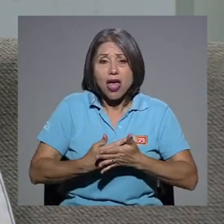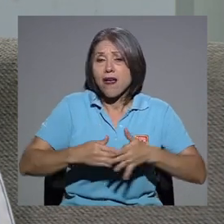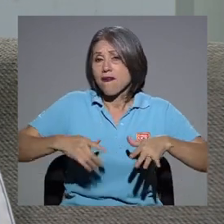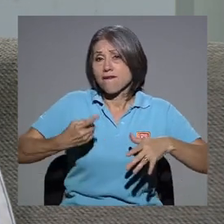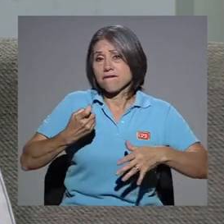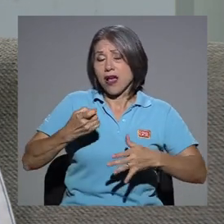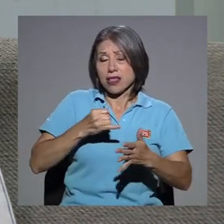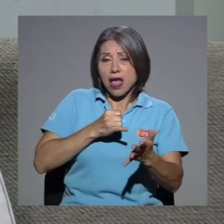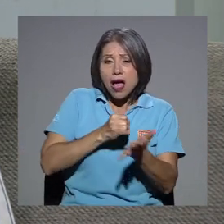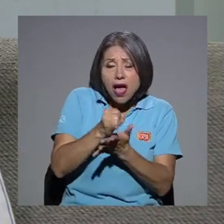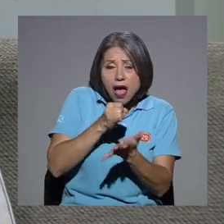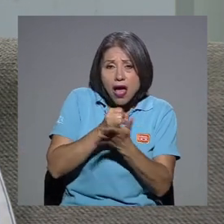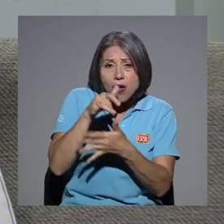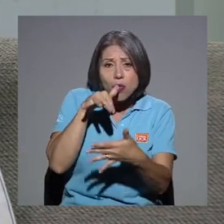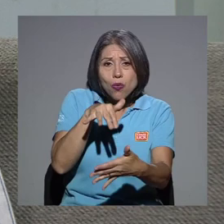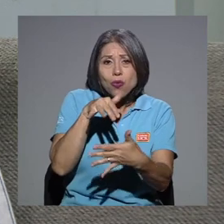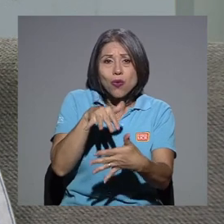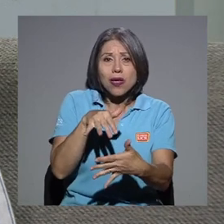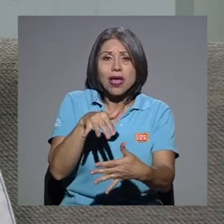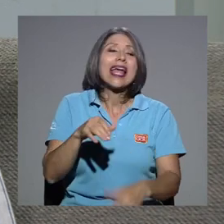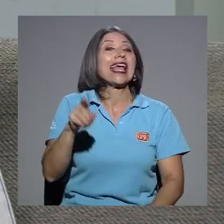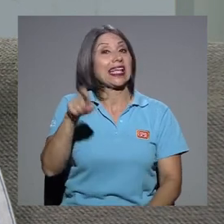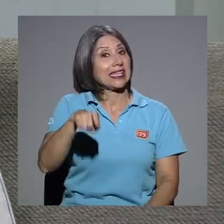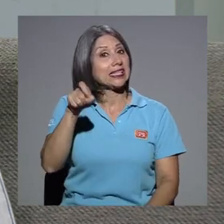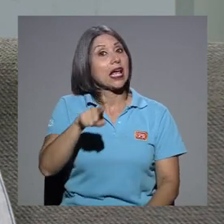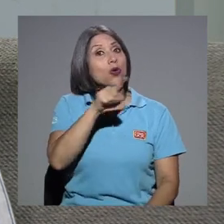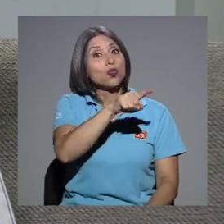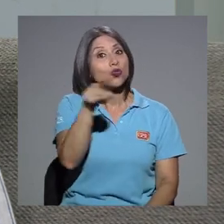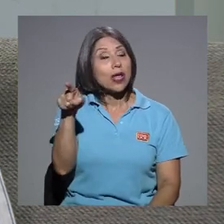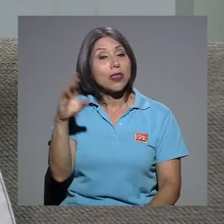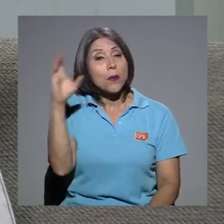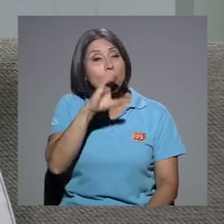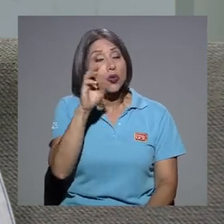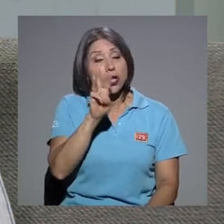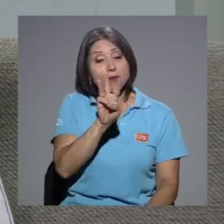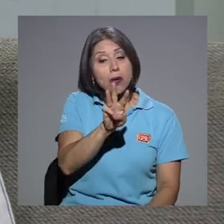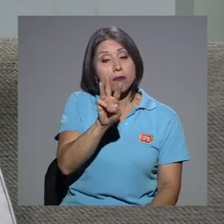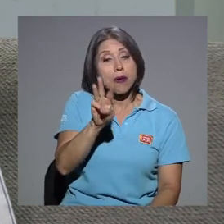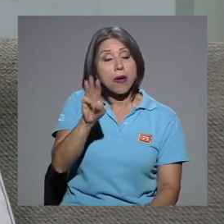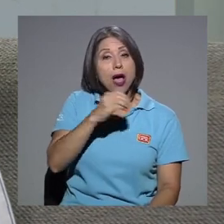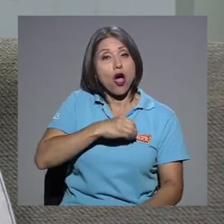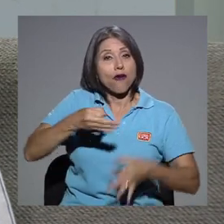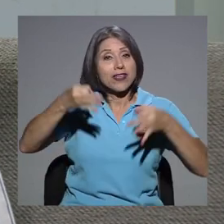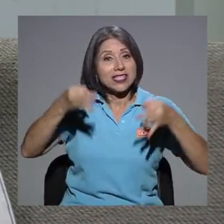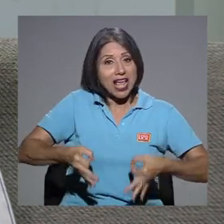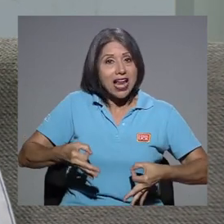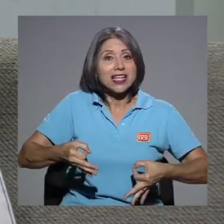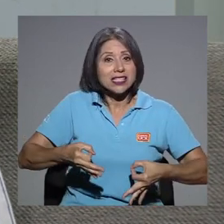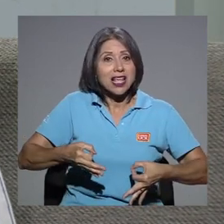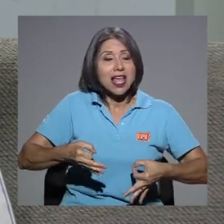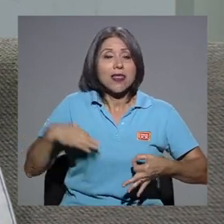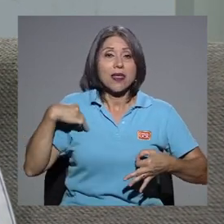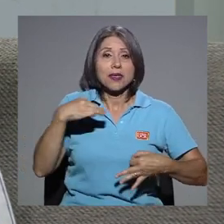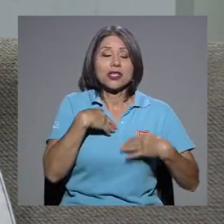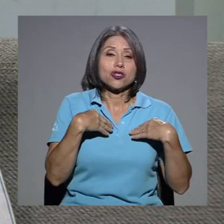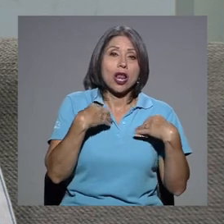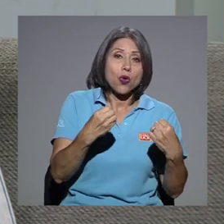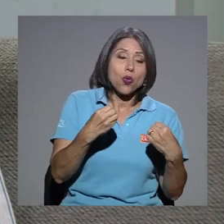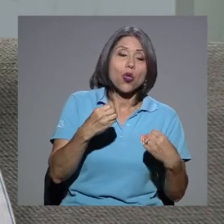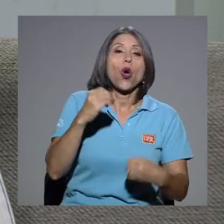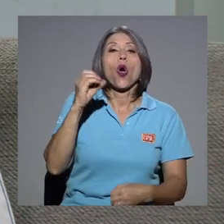necesario buscar las páginas oficiales del Ministerio de Salud, de la OEPS, de la OMS, donde hay información